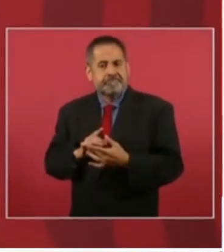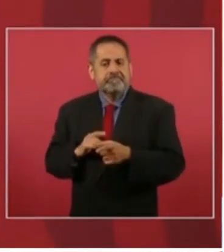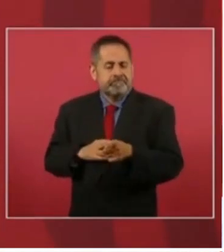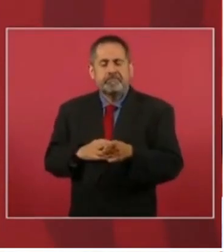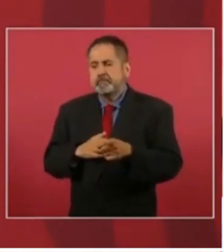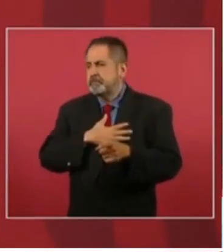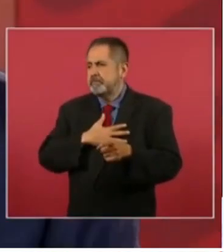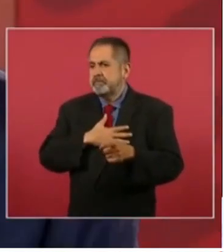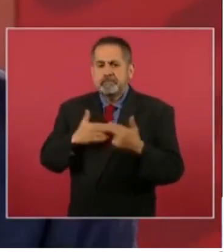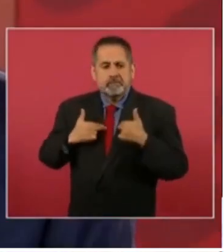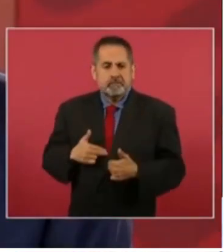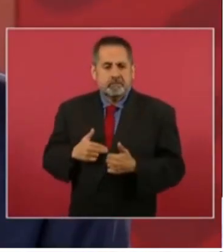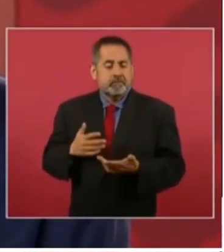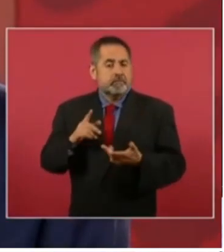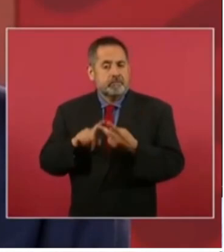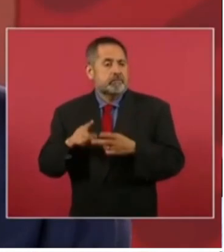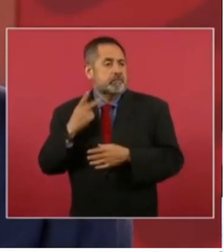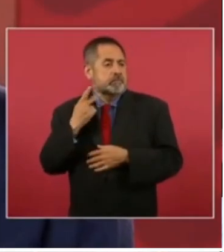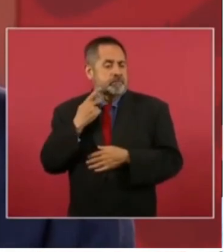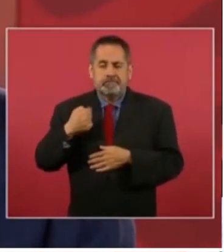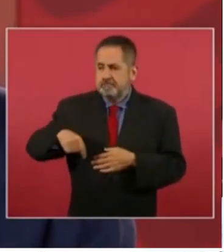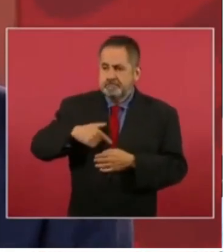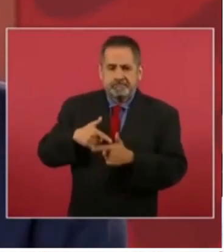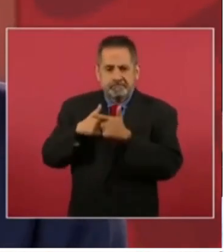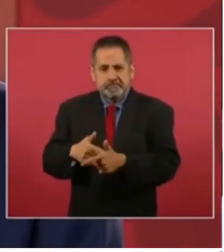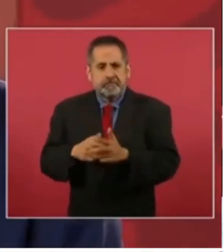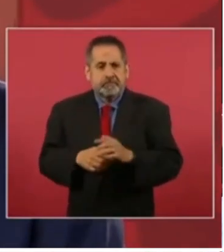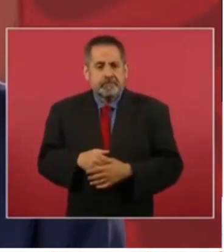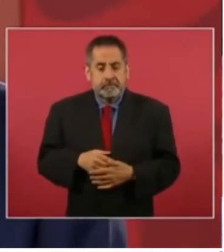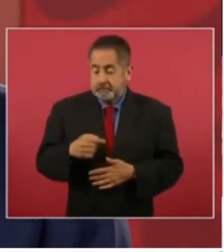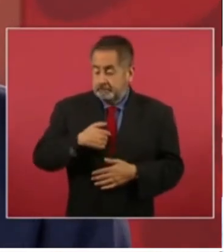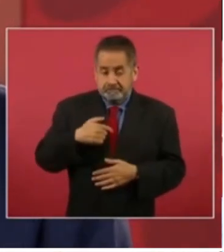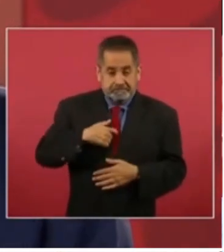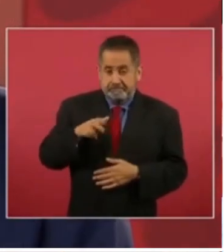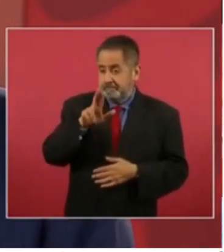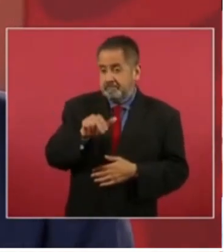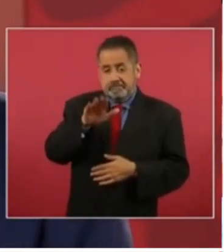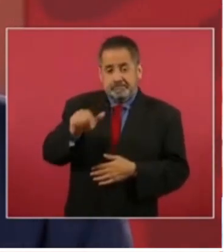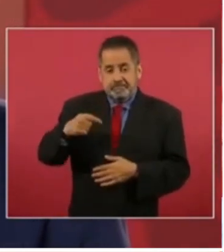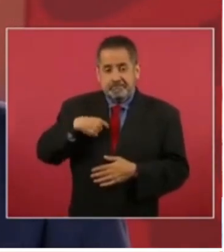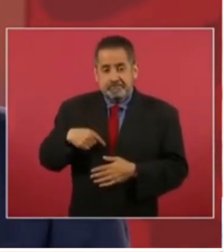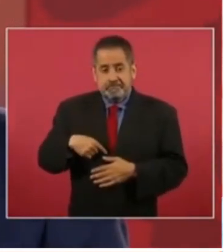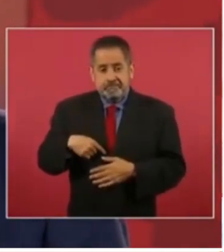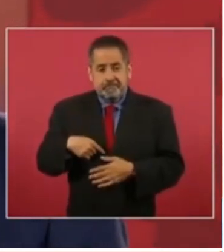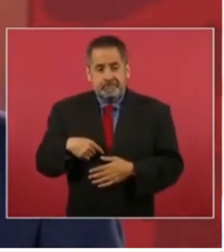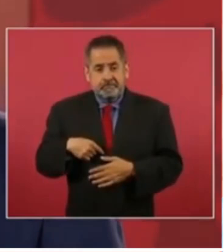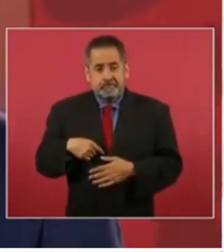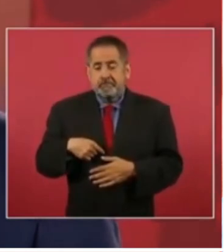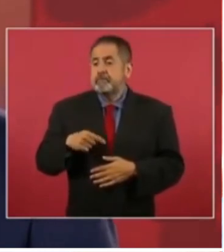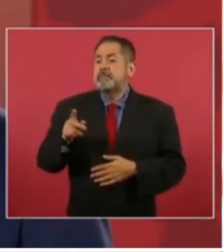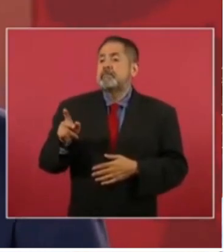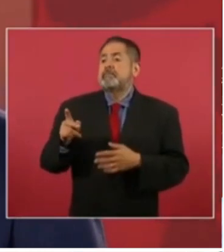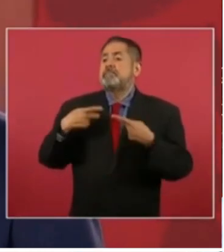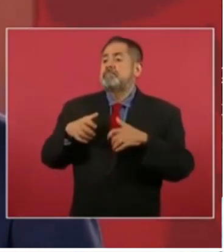por cuestiones políticas, nunca vamos a divorciarnos del pueblo.